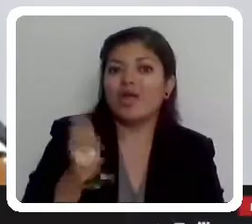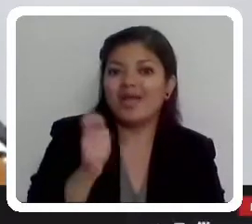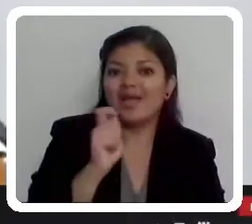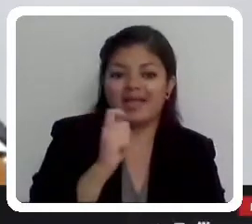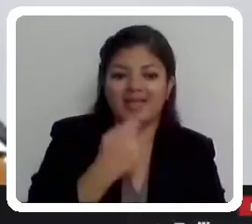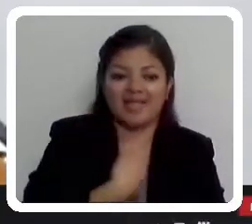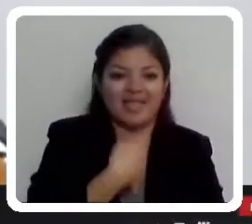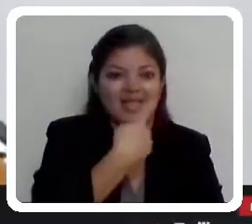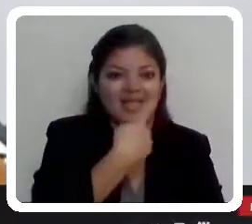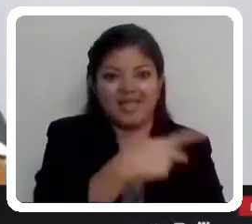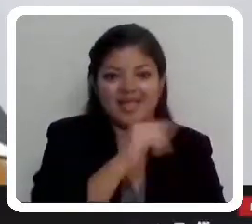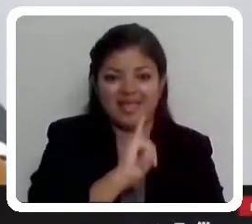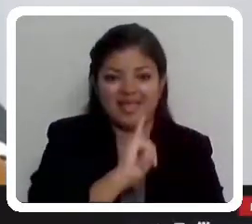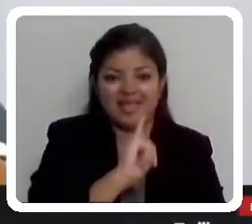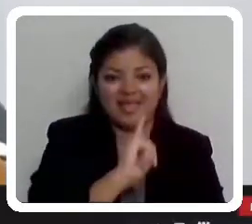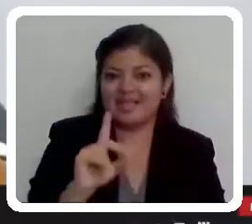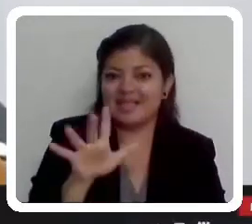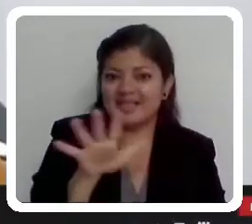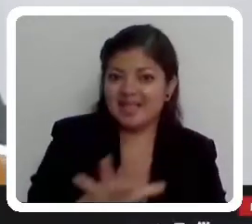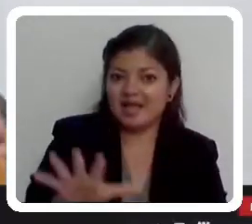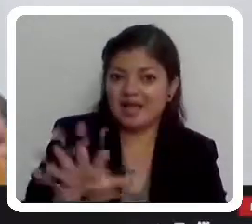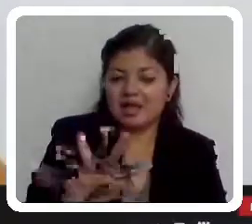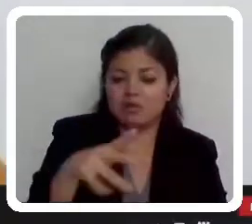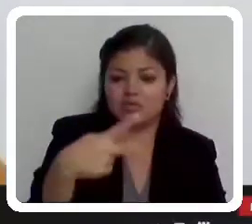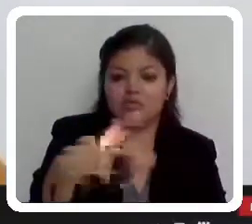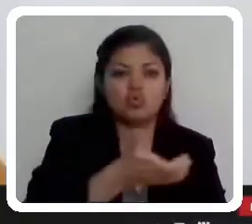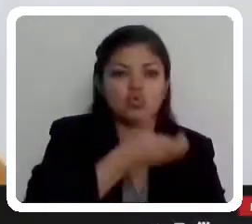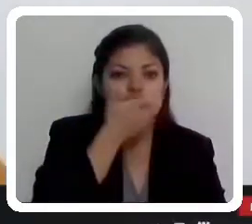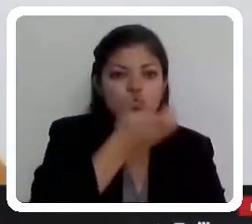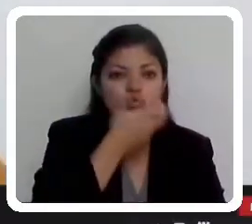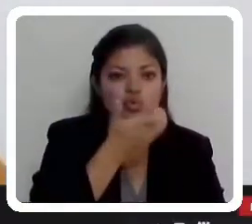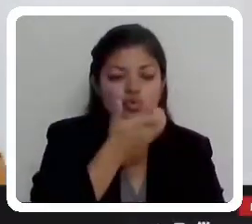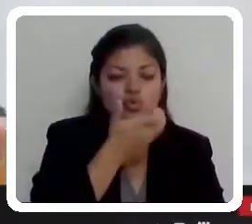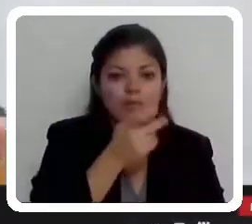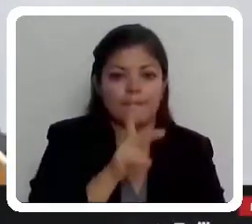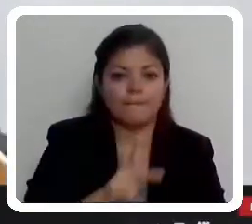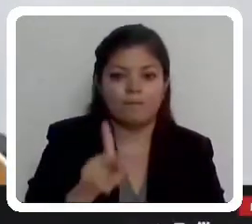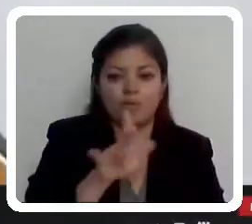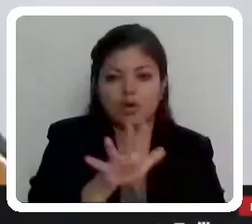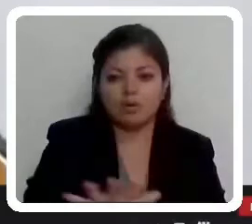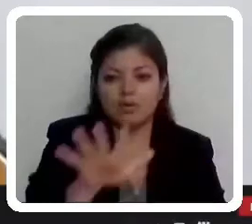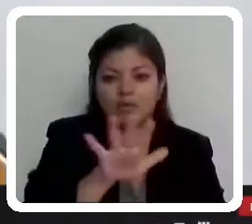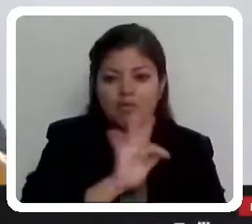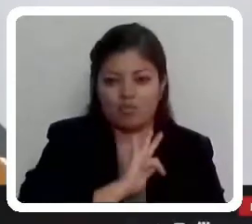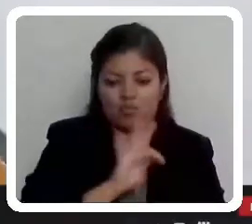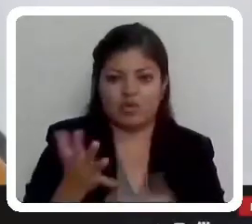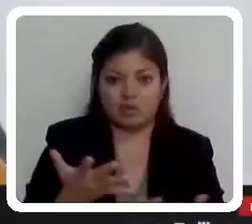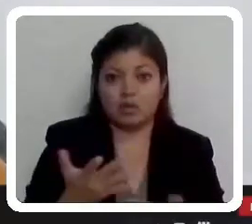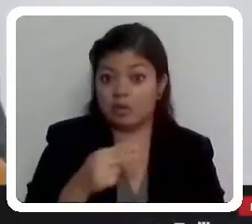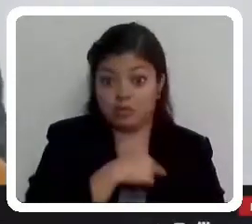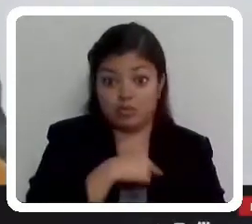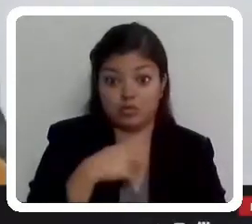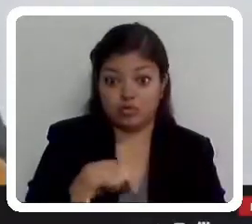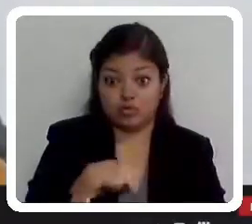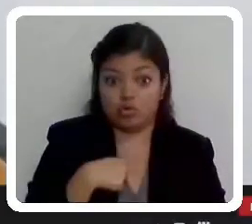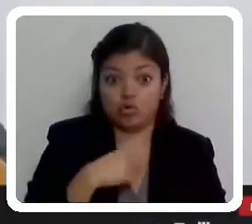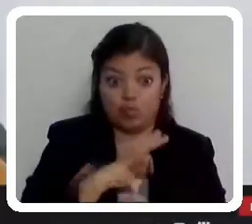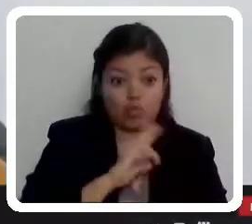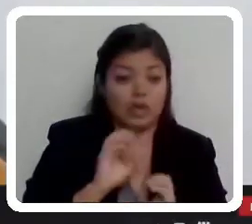pueblos para que ellos puedan determinar su identidad municipal. Pero no lo podemos hacer si no les preguntamos.